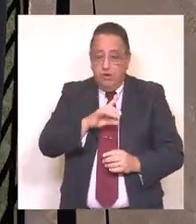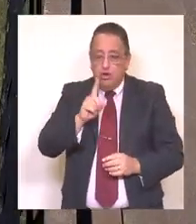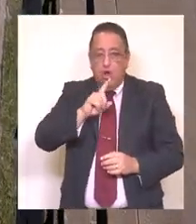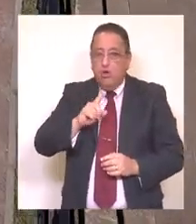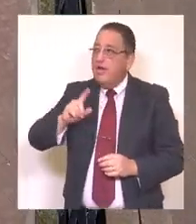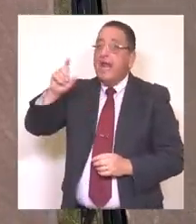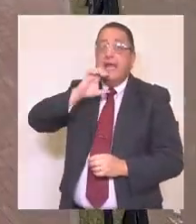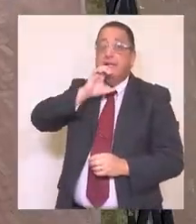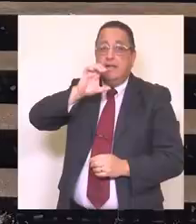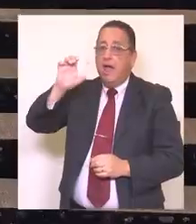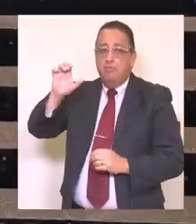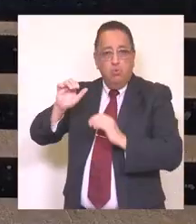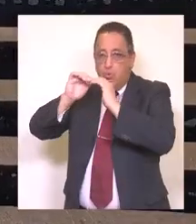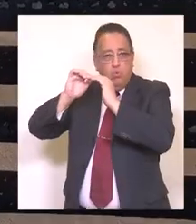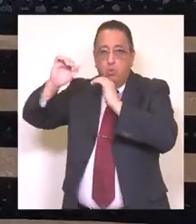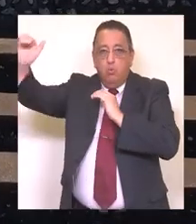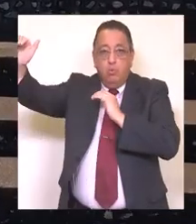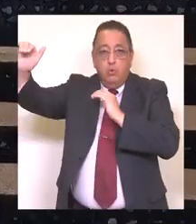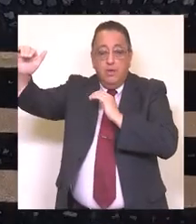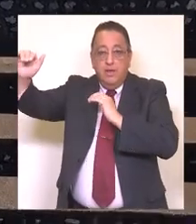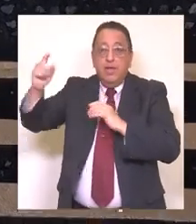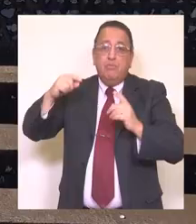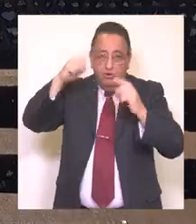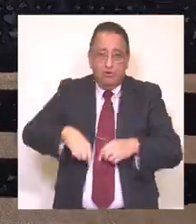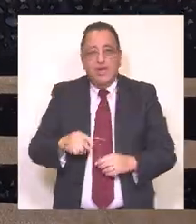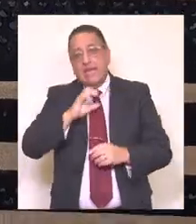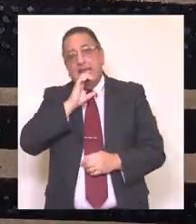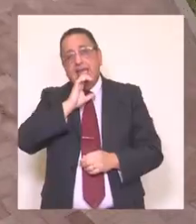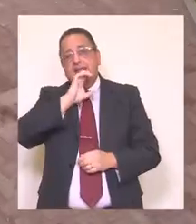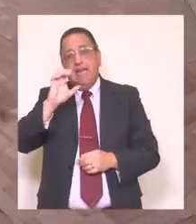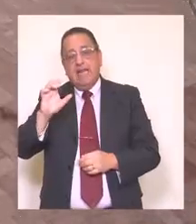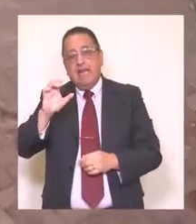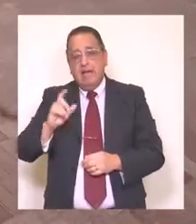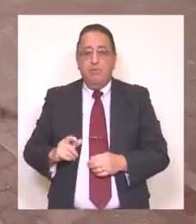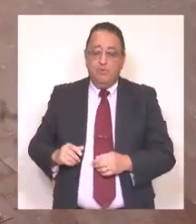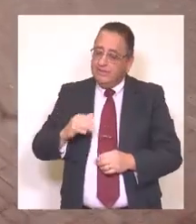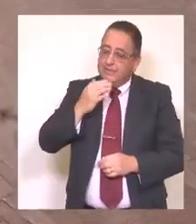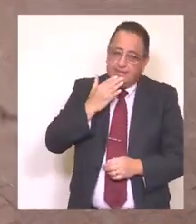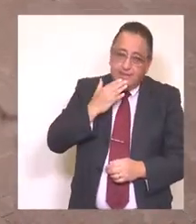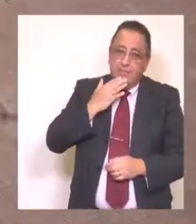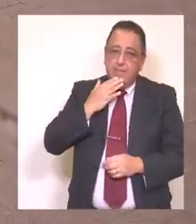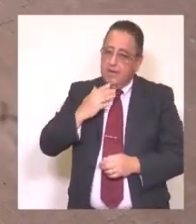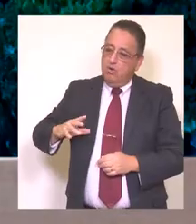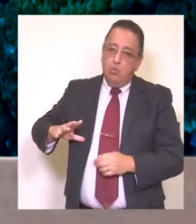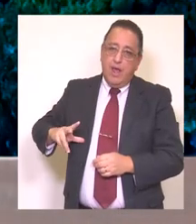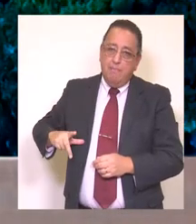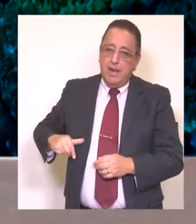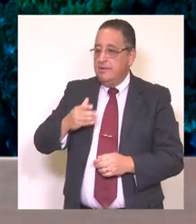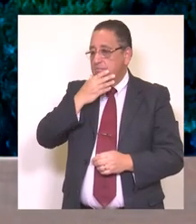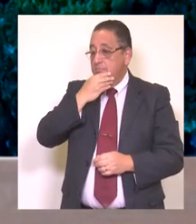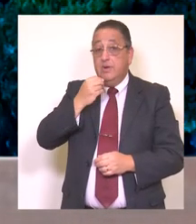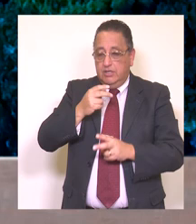cementerio y también en un sector rural, porque no solamente trabajamos para el sector urbano. Es por ello que en Bureo Mamoleo